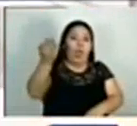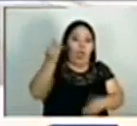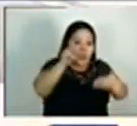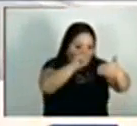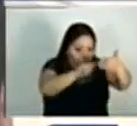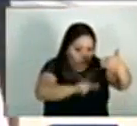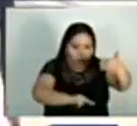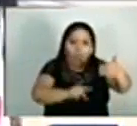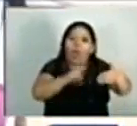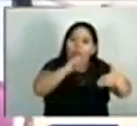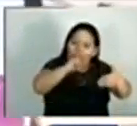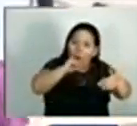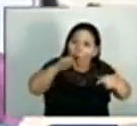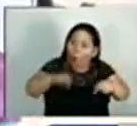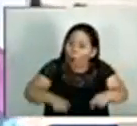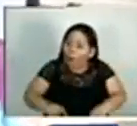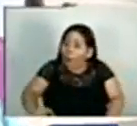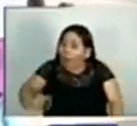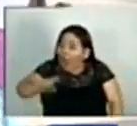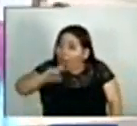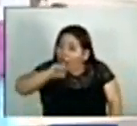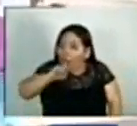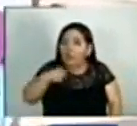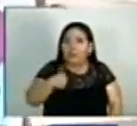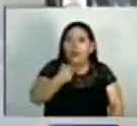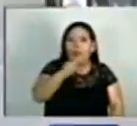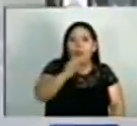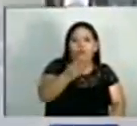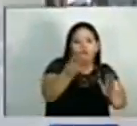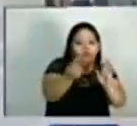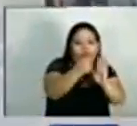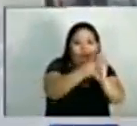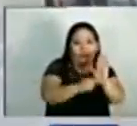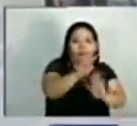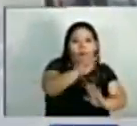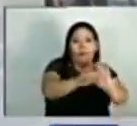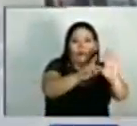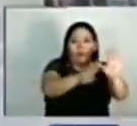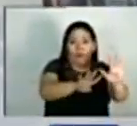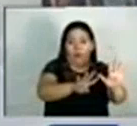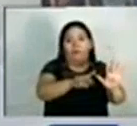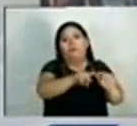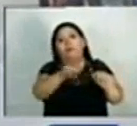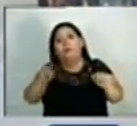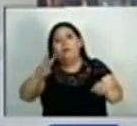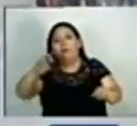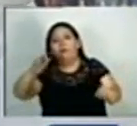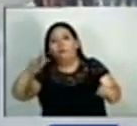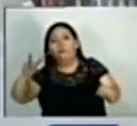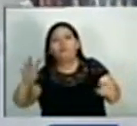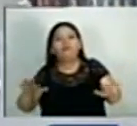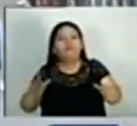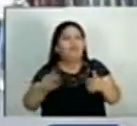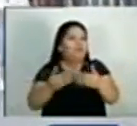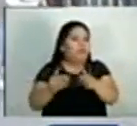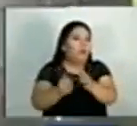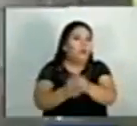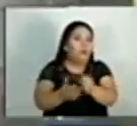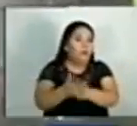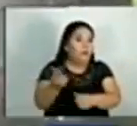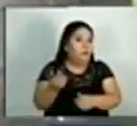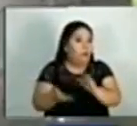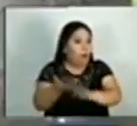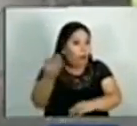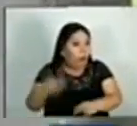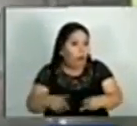extrema pobreza ahora lo están, de acuerdo a datos registrados entre 2019 y 2022, debido a factores como la inflación,